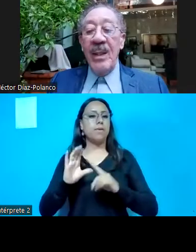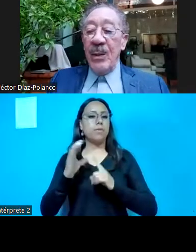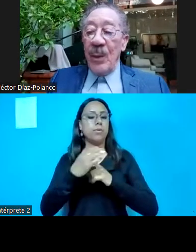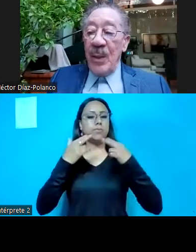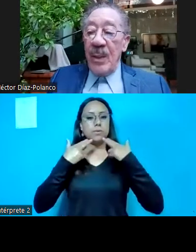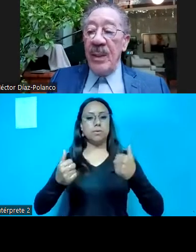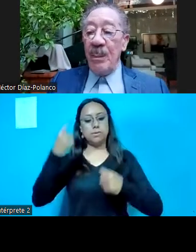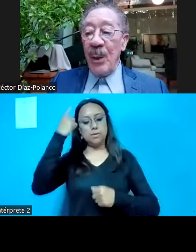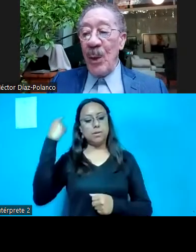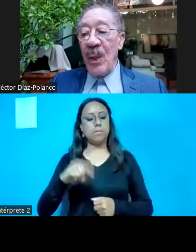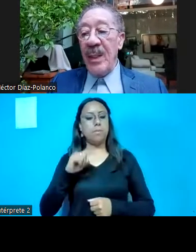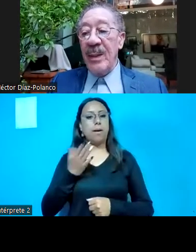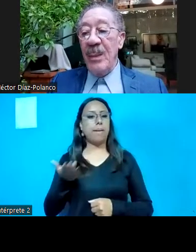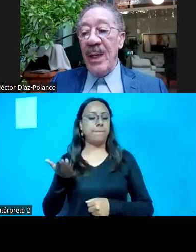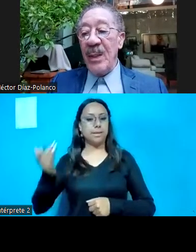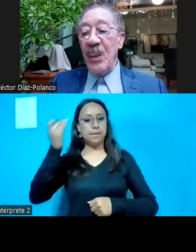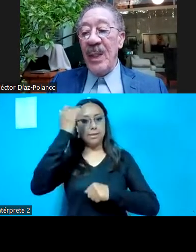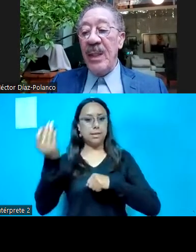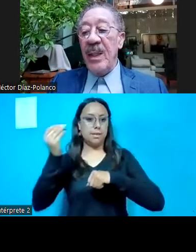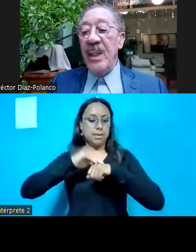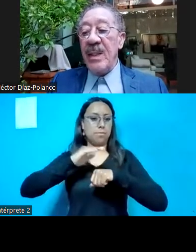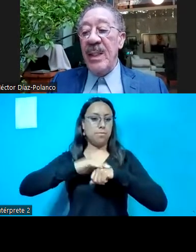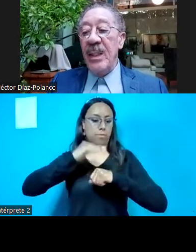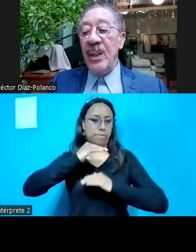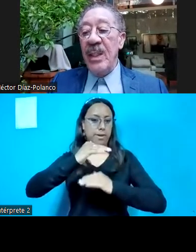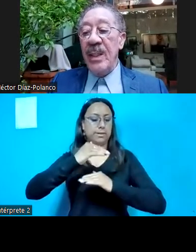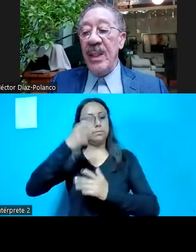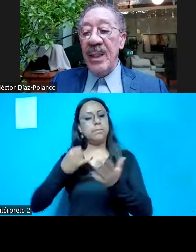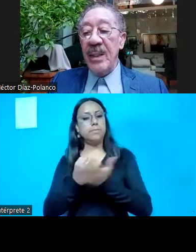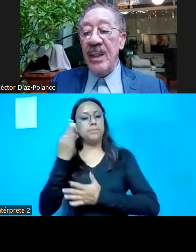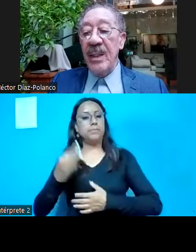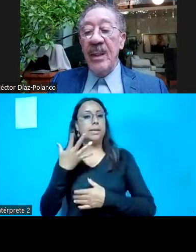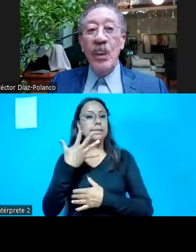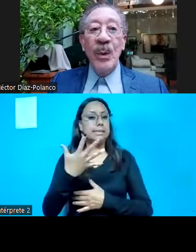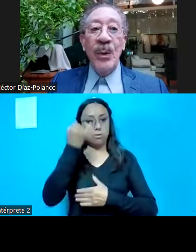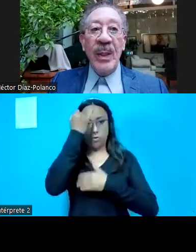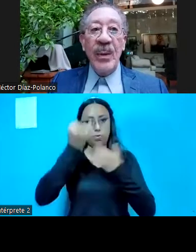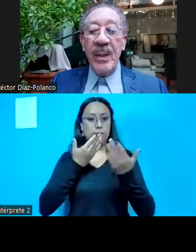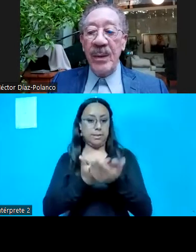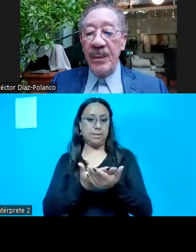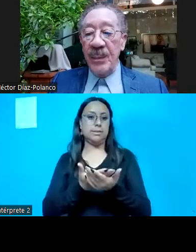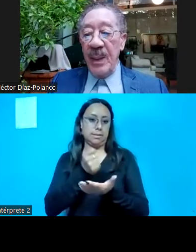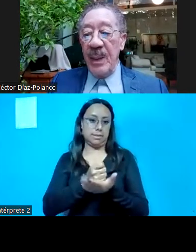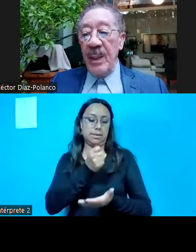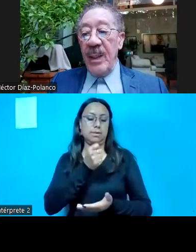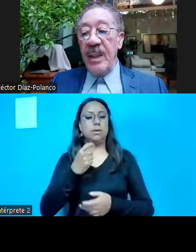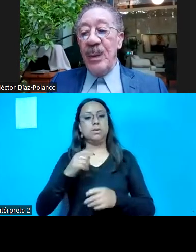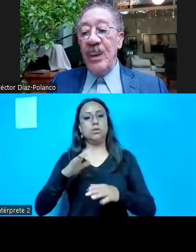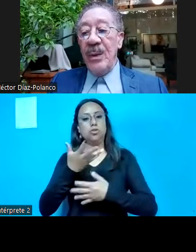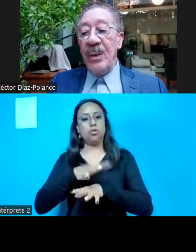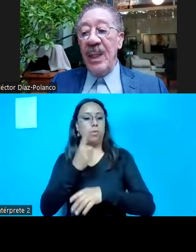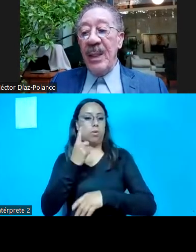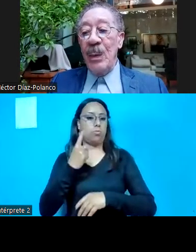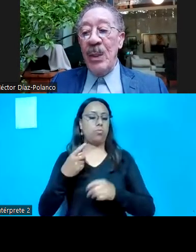cual solicita prórroga de plazo para dictaminar cinco iniciativas y un punto de acuerdo. El